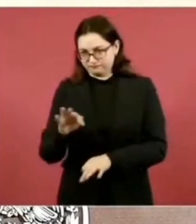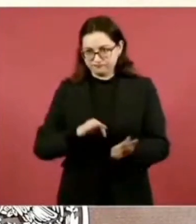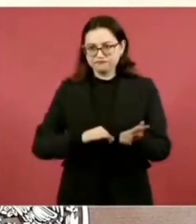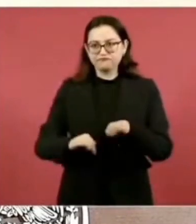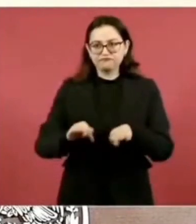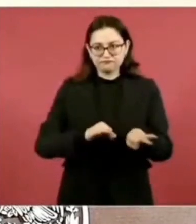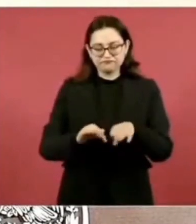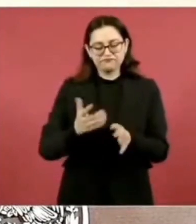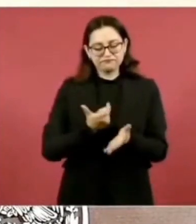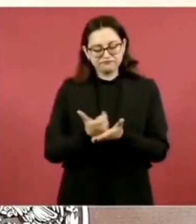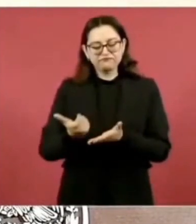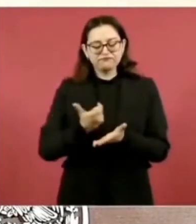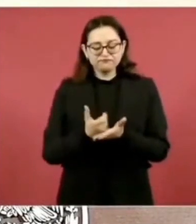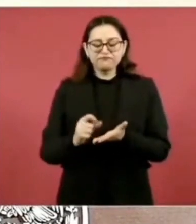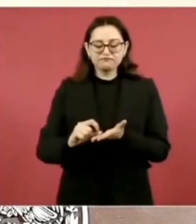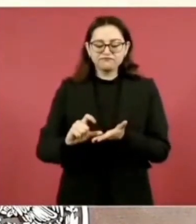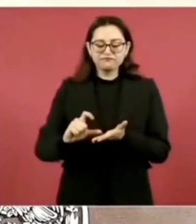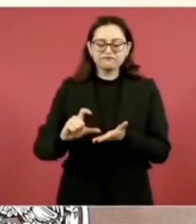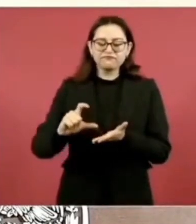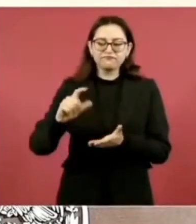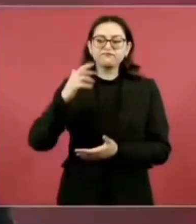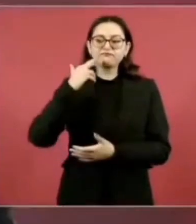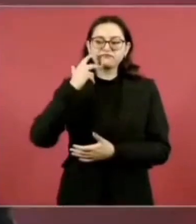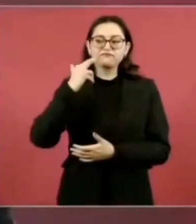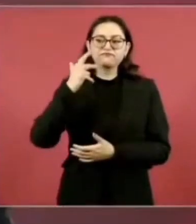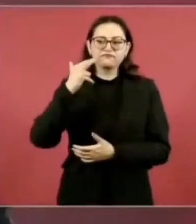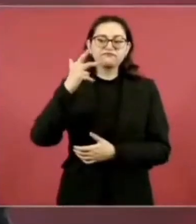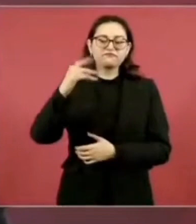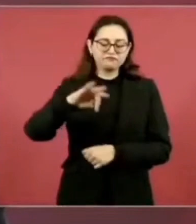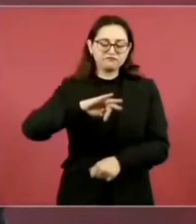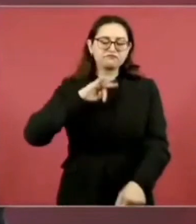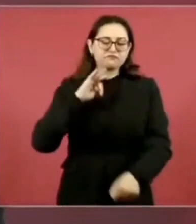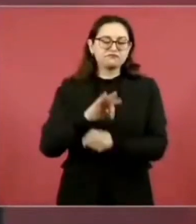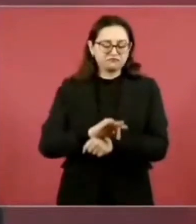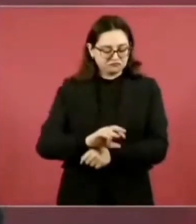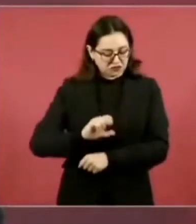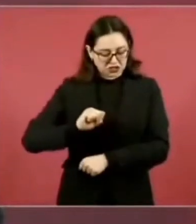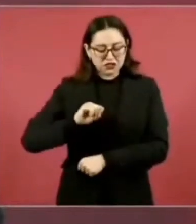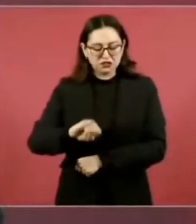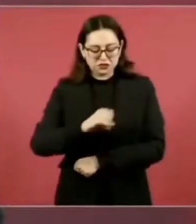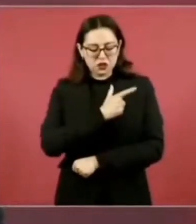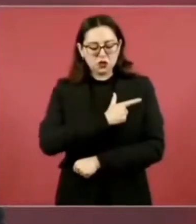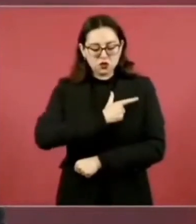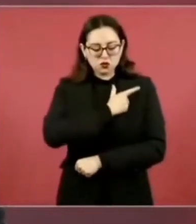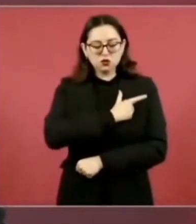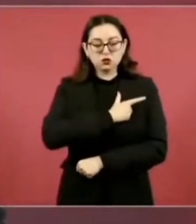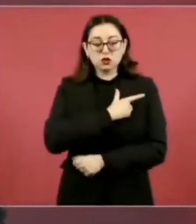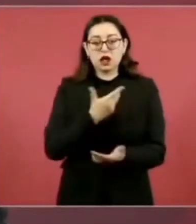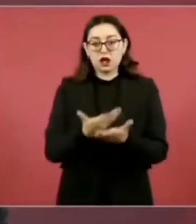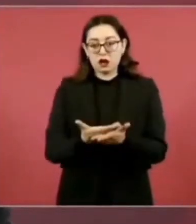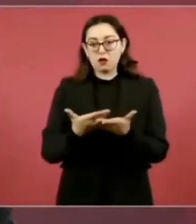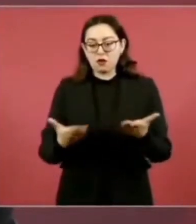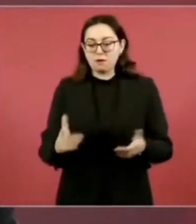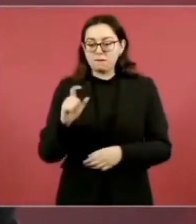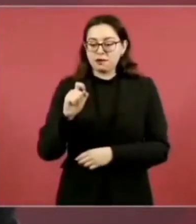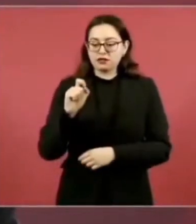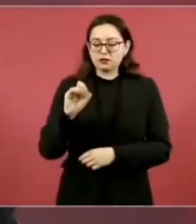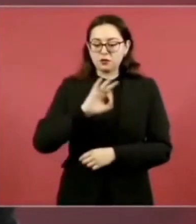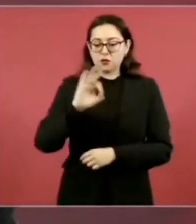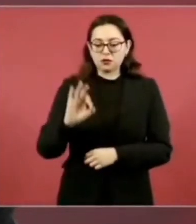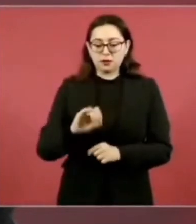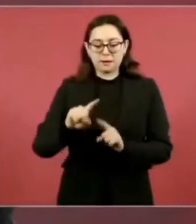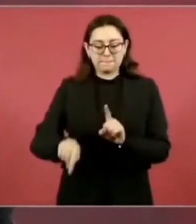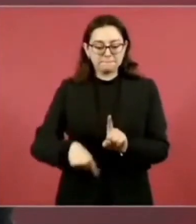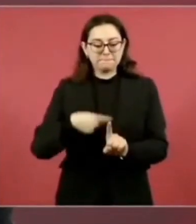mexicanos con este incremento del 20 por ciento al salario mínimo. Como ustedes saben, este